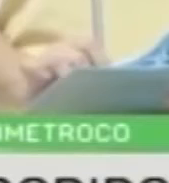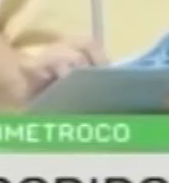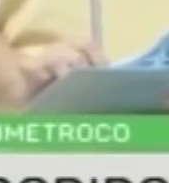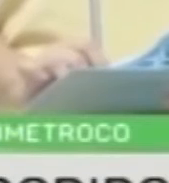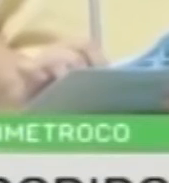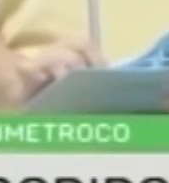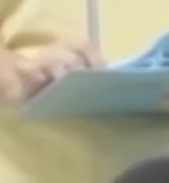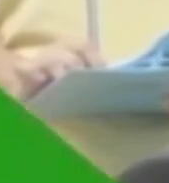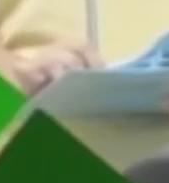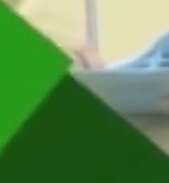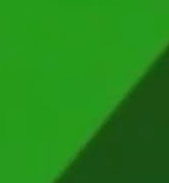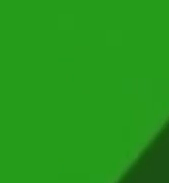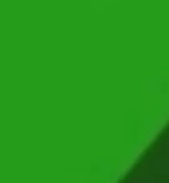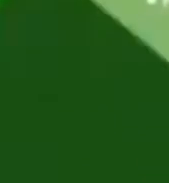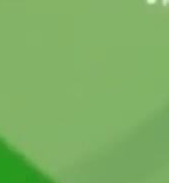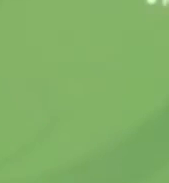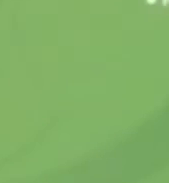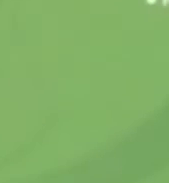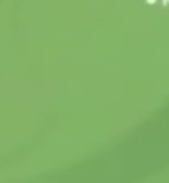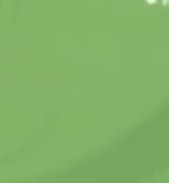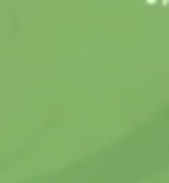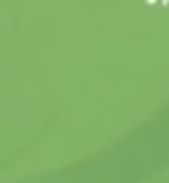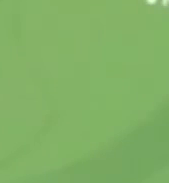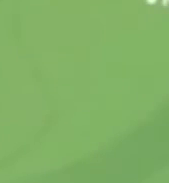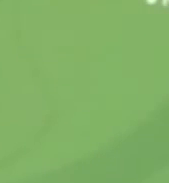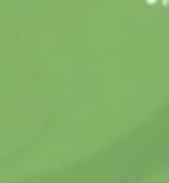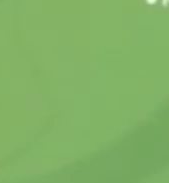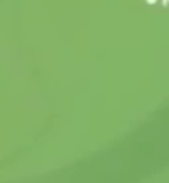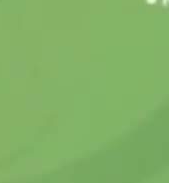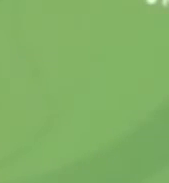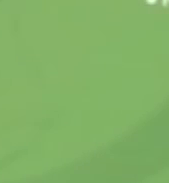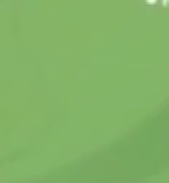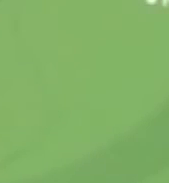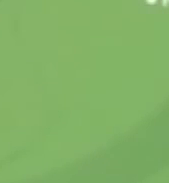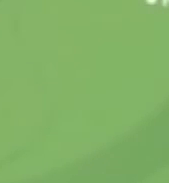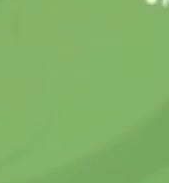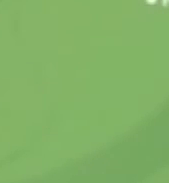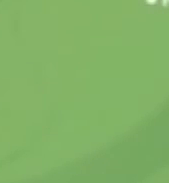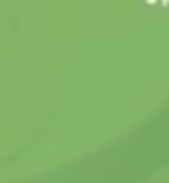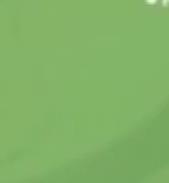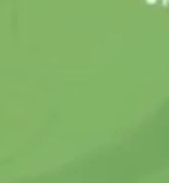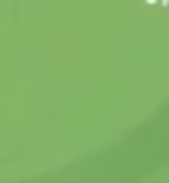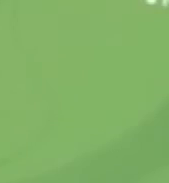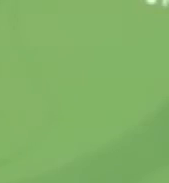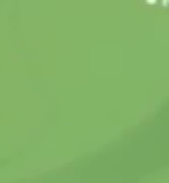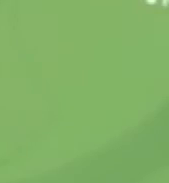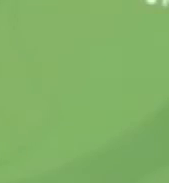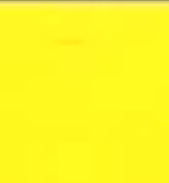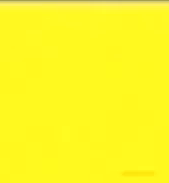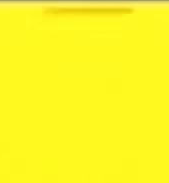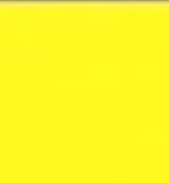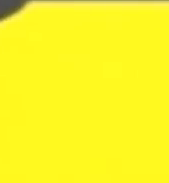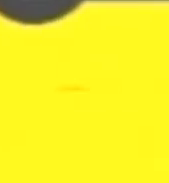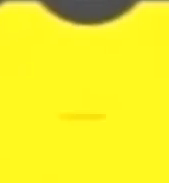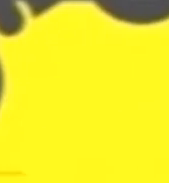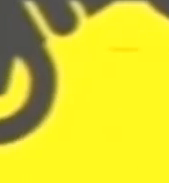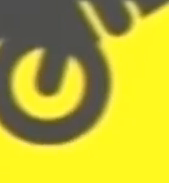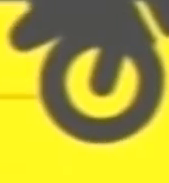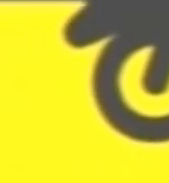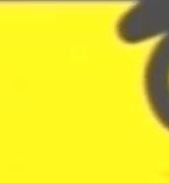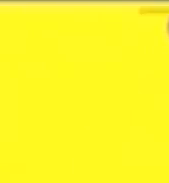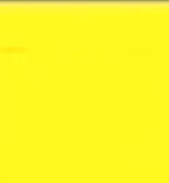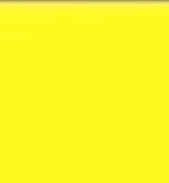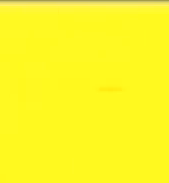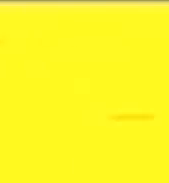mayo A la medida De nuestros sueños Unimetro Vigilada por el Ministerio De Educación Nacional Atención